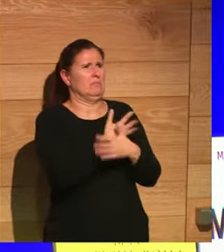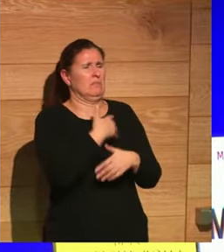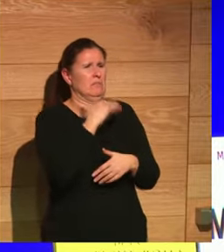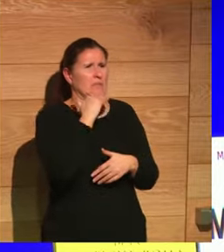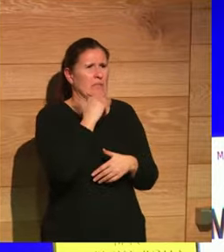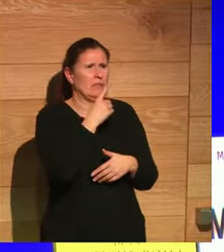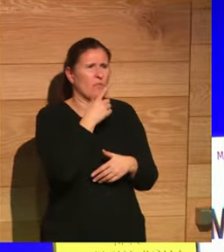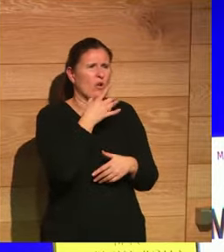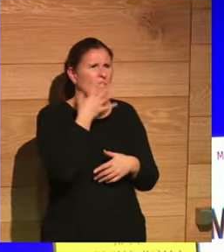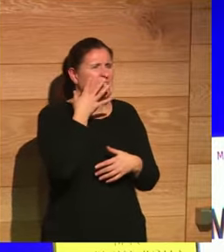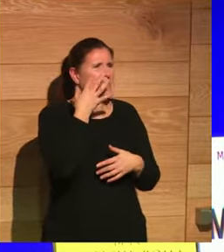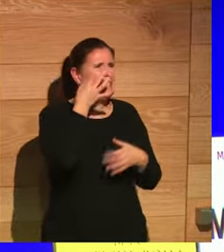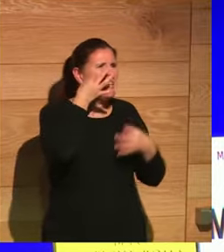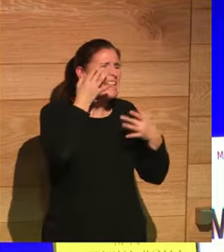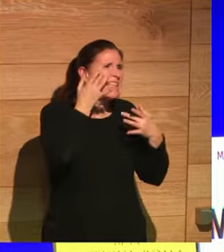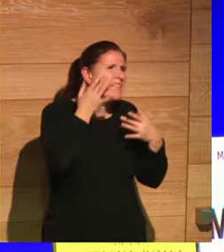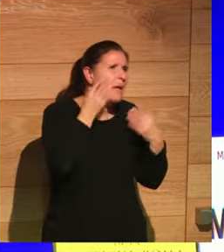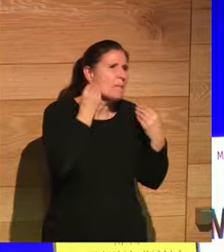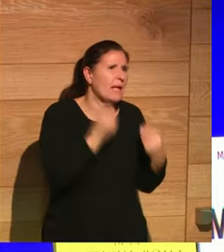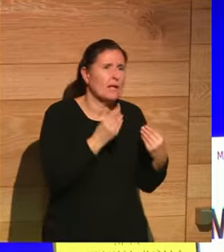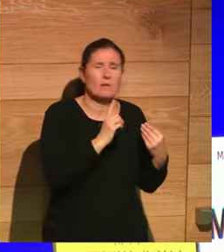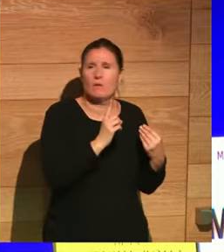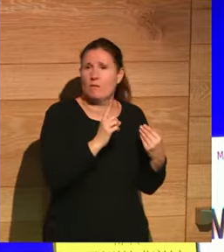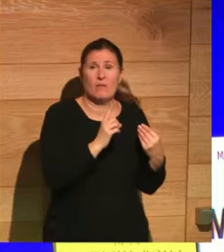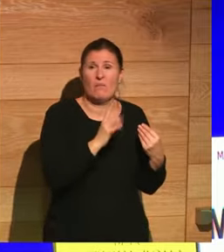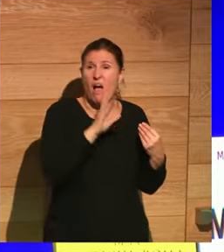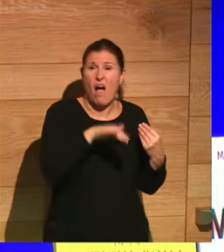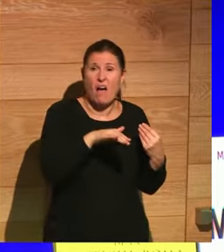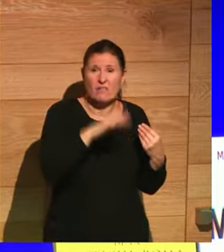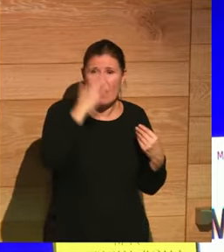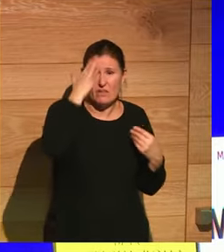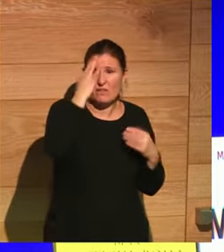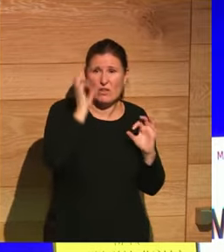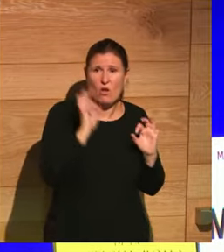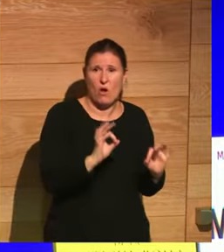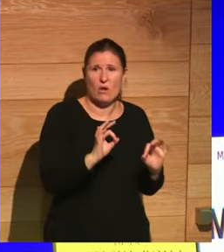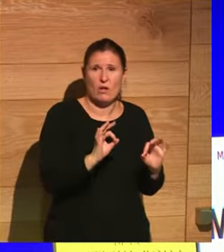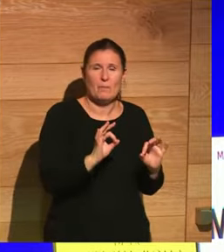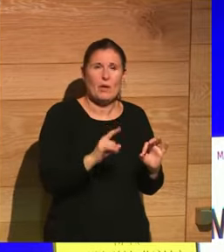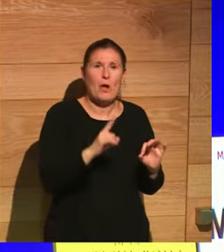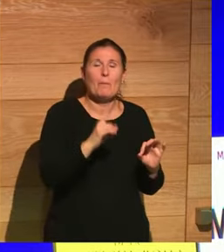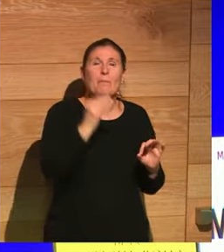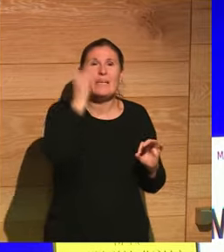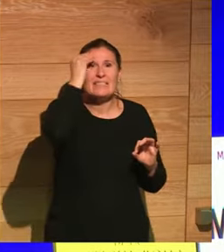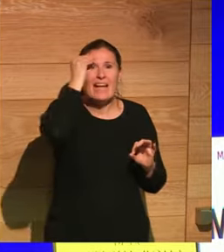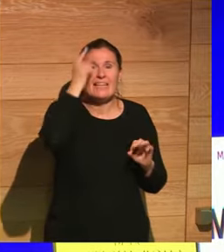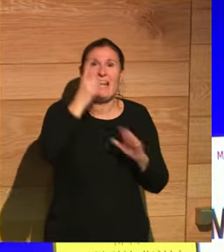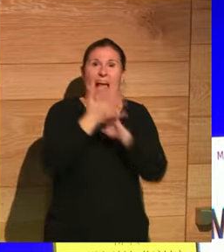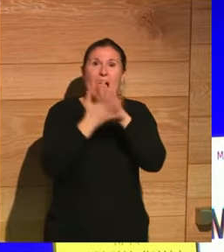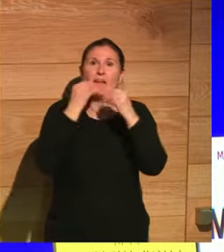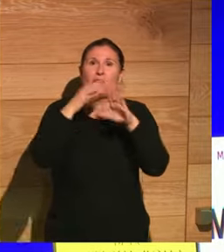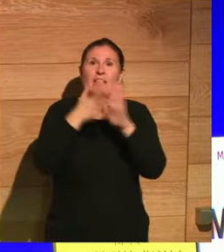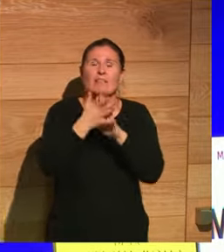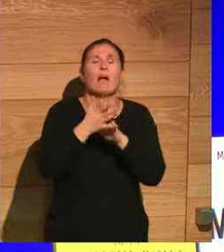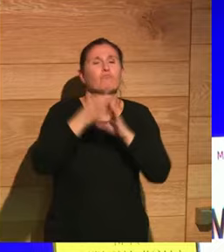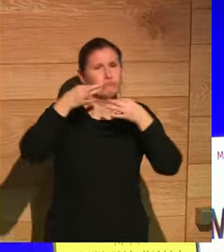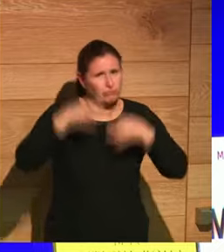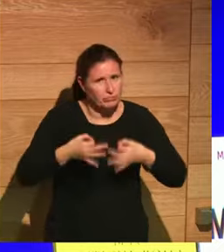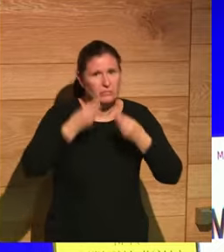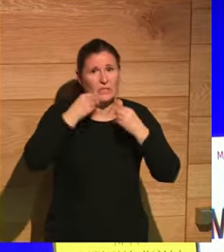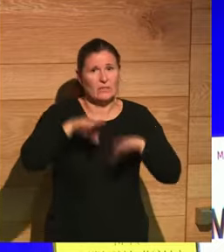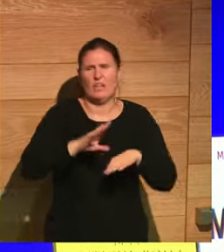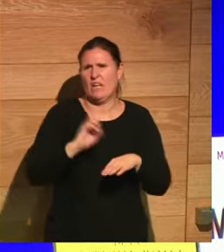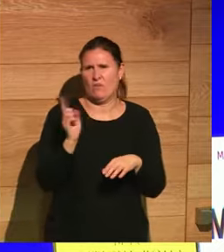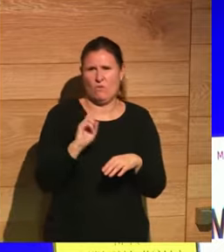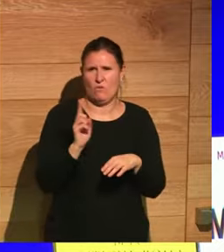sean rigurosas porque es ficción el problema está en tratarla como algo que no es esa es un poco la cuestión y es por donde creo que deben ir los